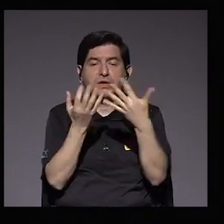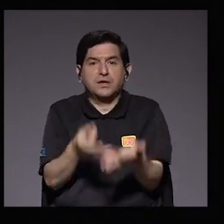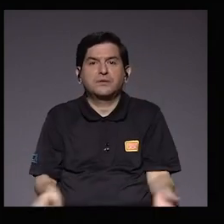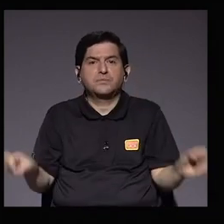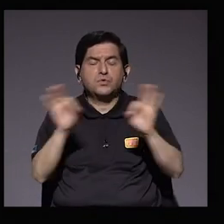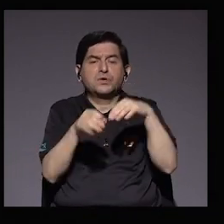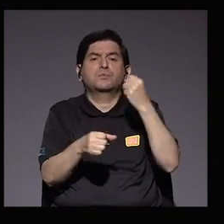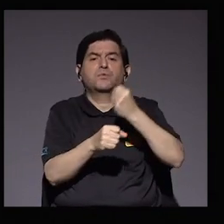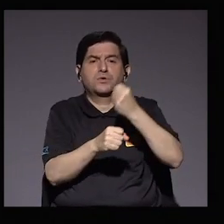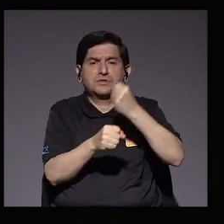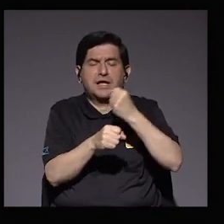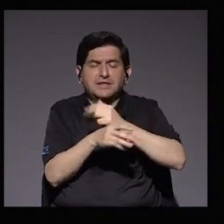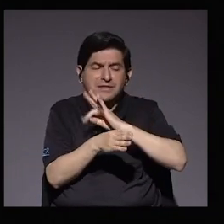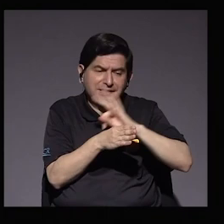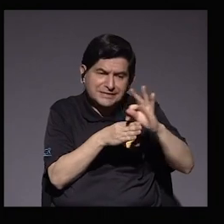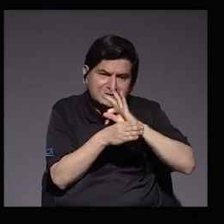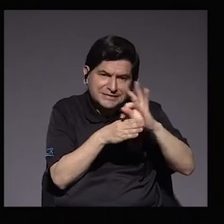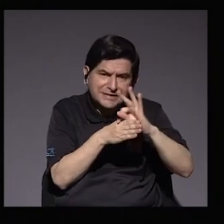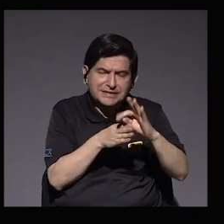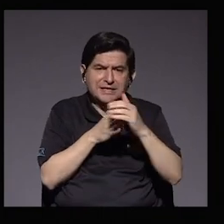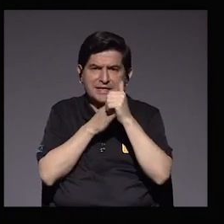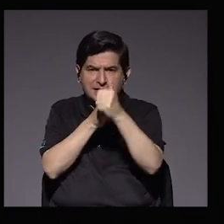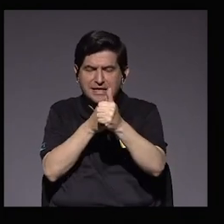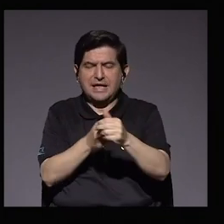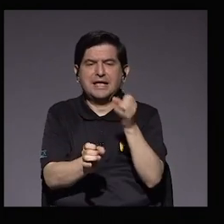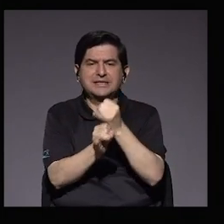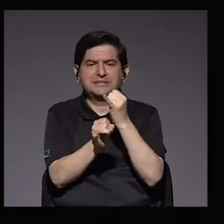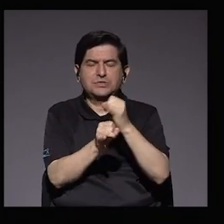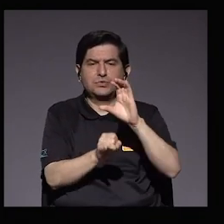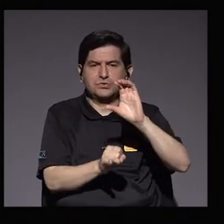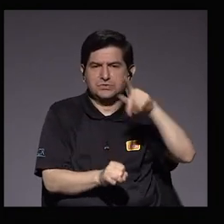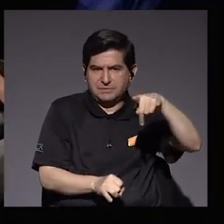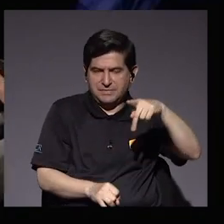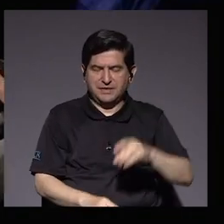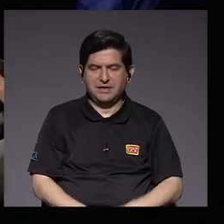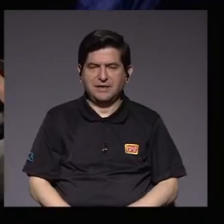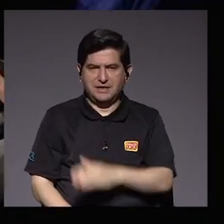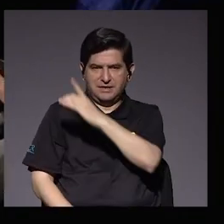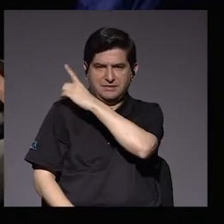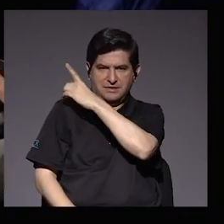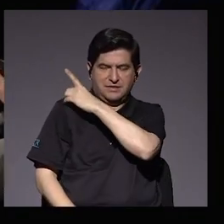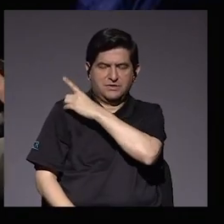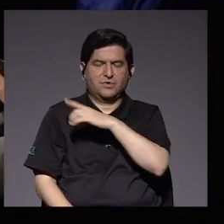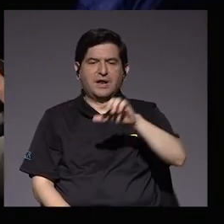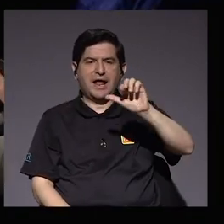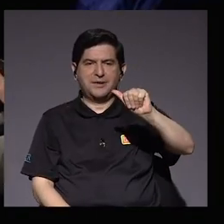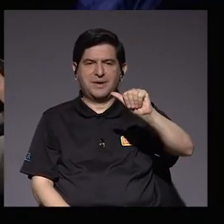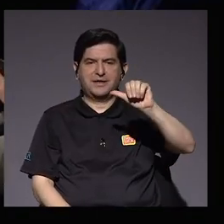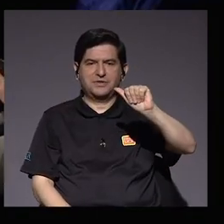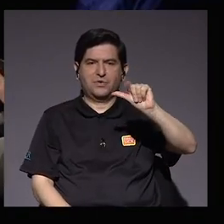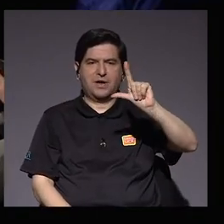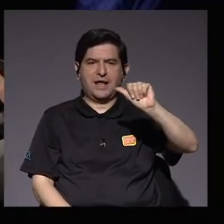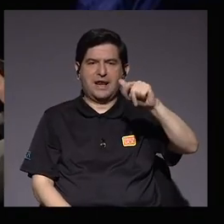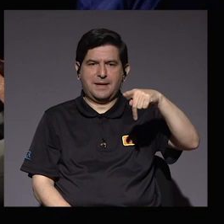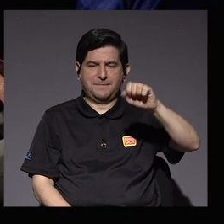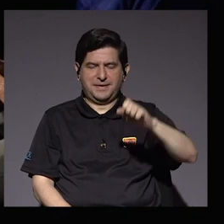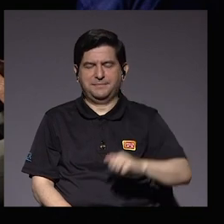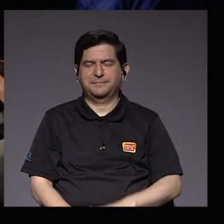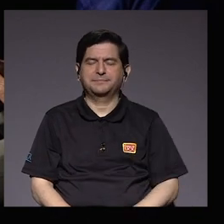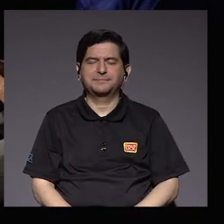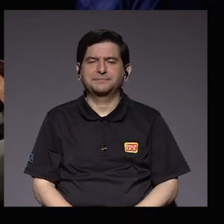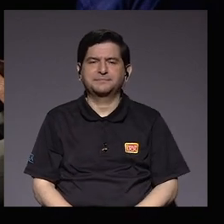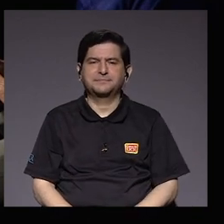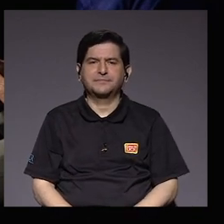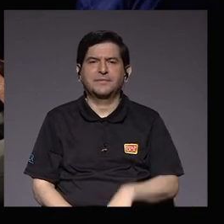para este trabajo de tratamiento que lidera el Instituto Clodomiro Picado, dirigido por Don Alberto Alap. Don Alberto,